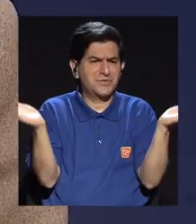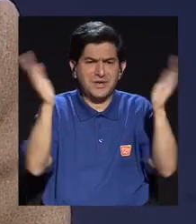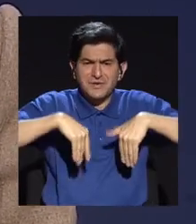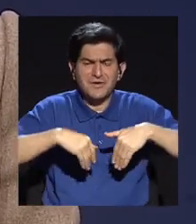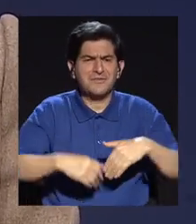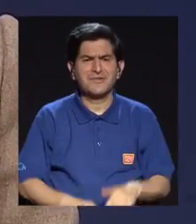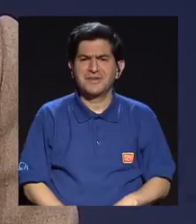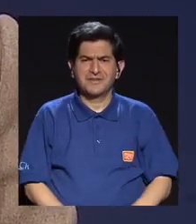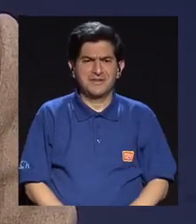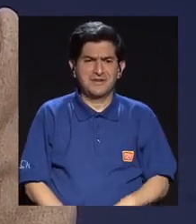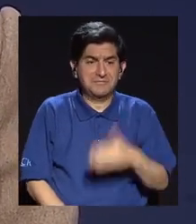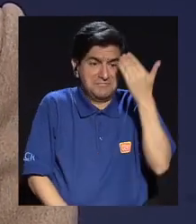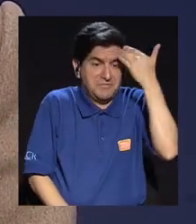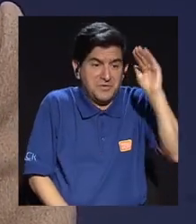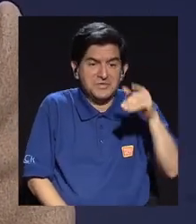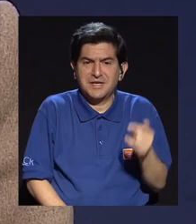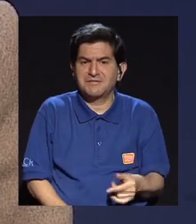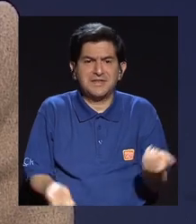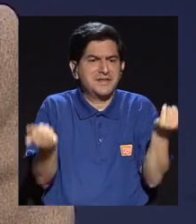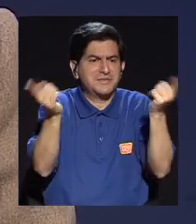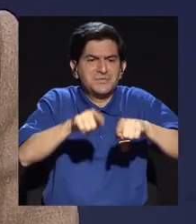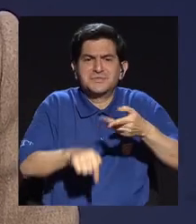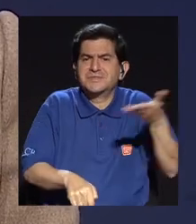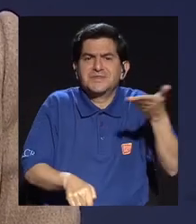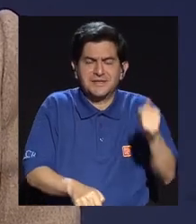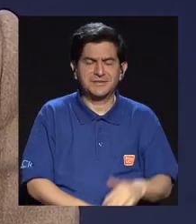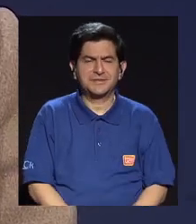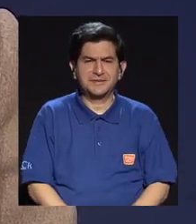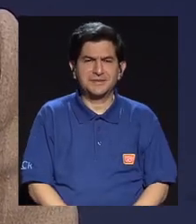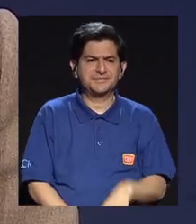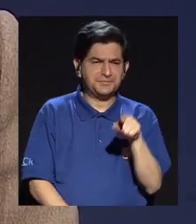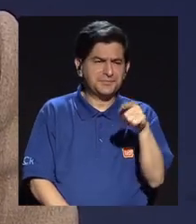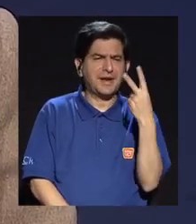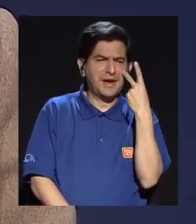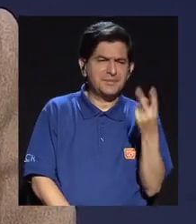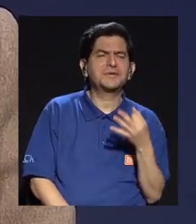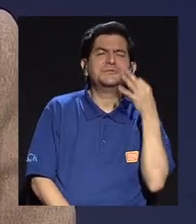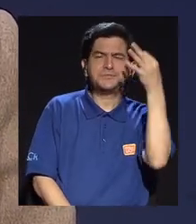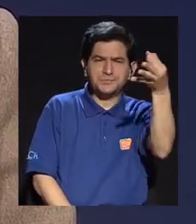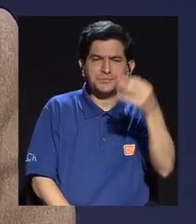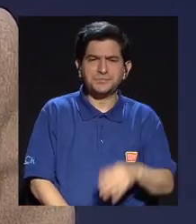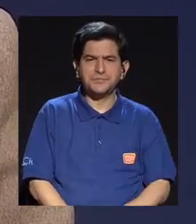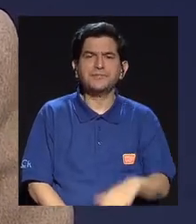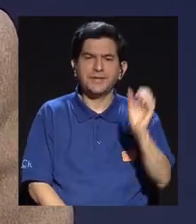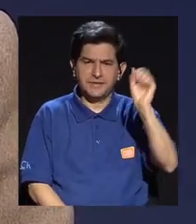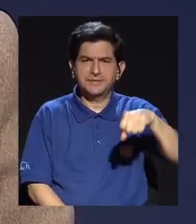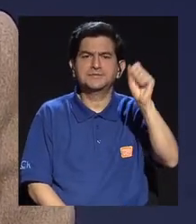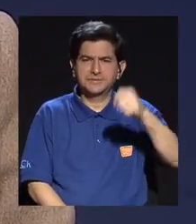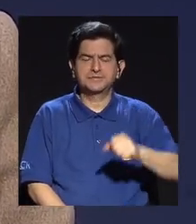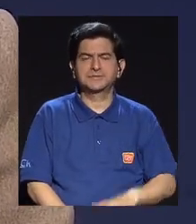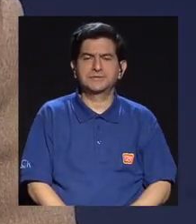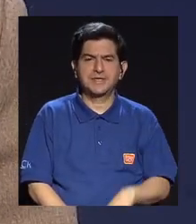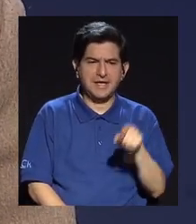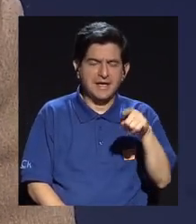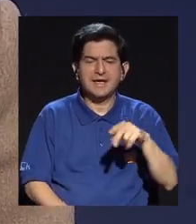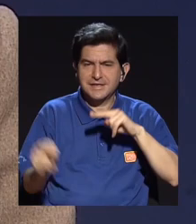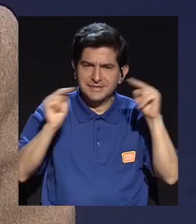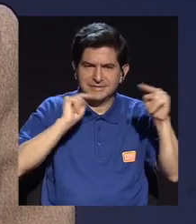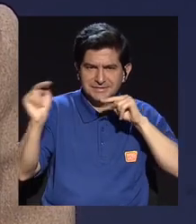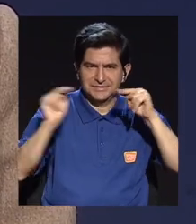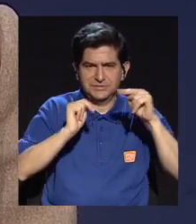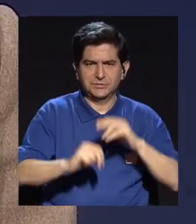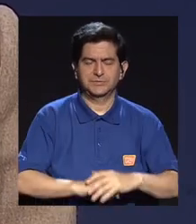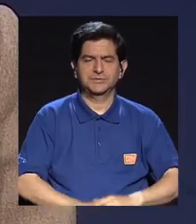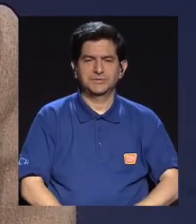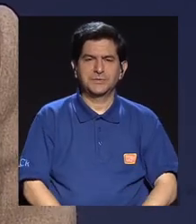existía, que no se sabía qué iba a pasar. Creo que él fue visionario, creo que él fue visionario en el negocio.